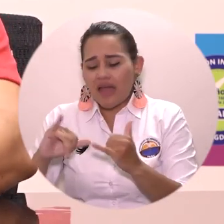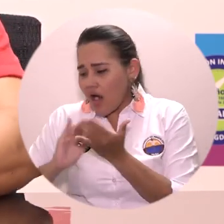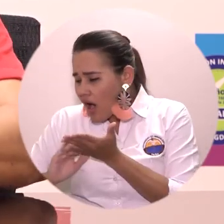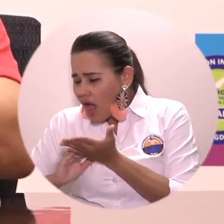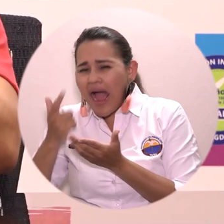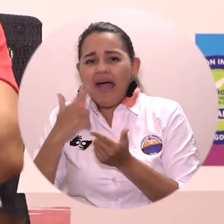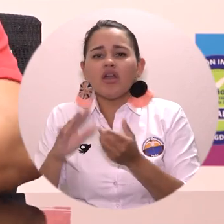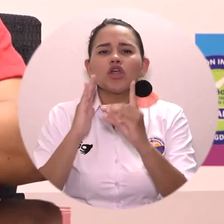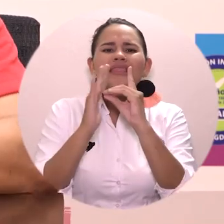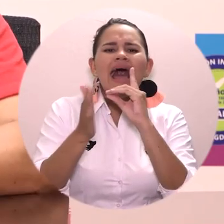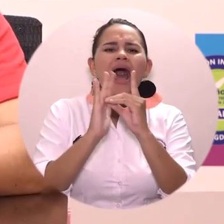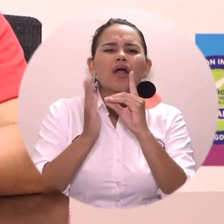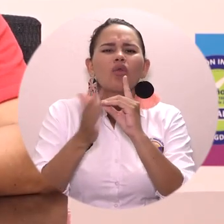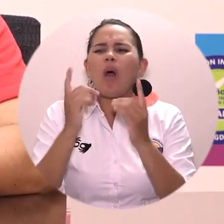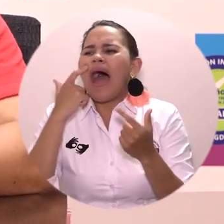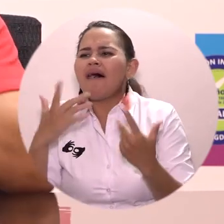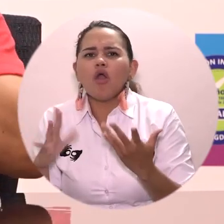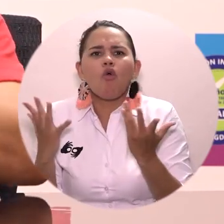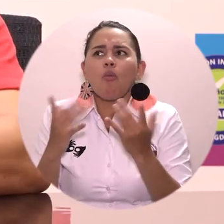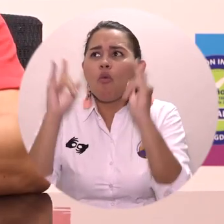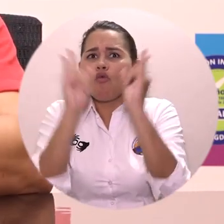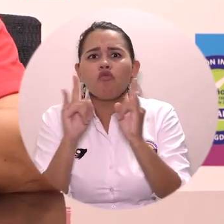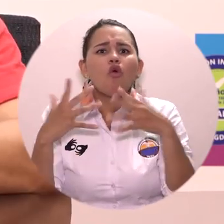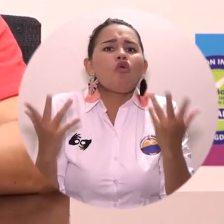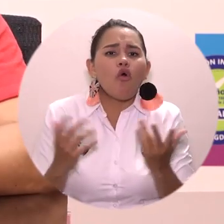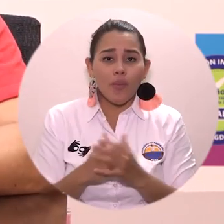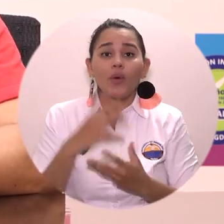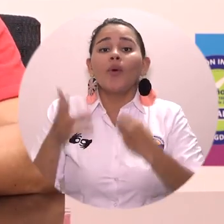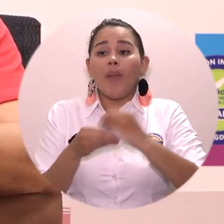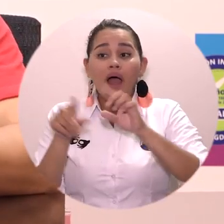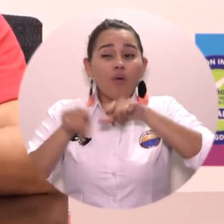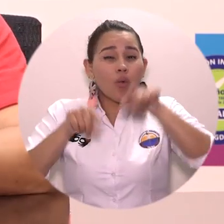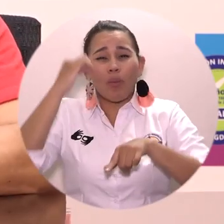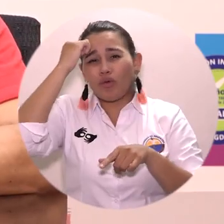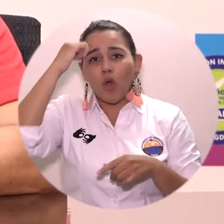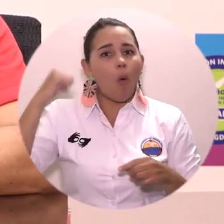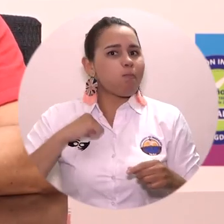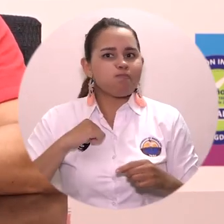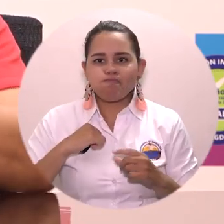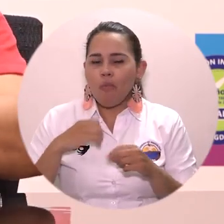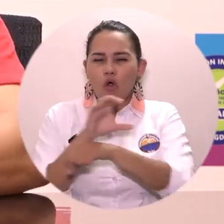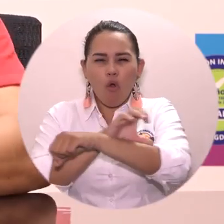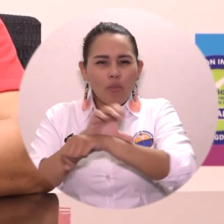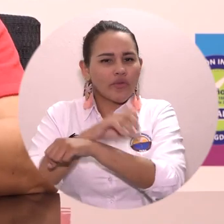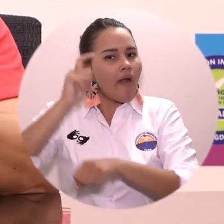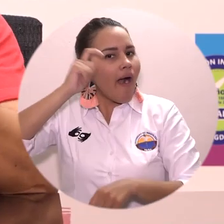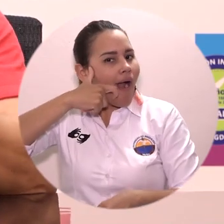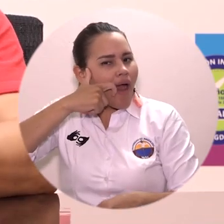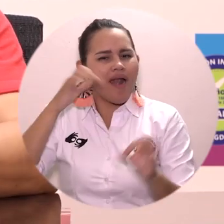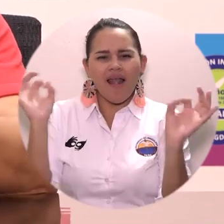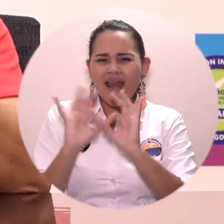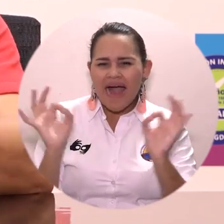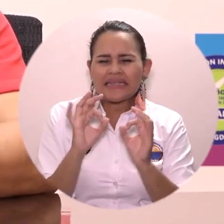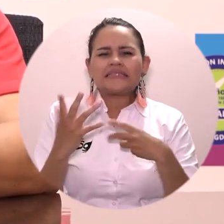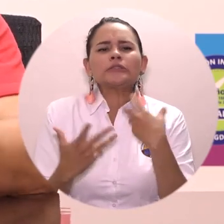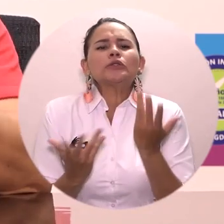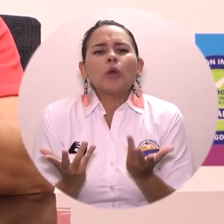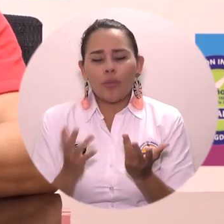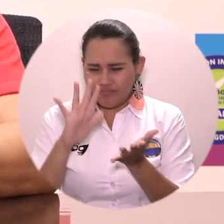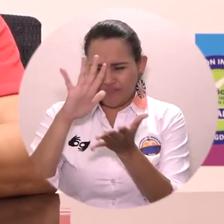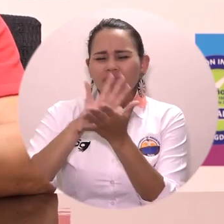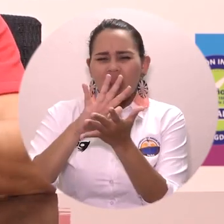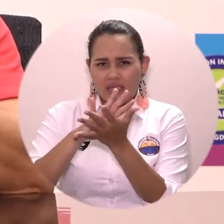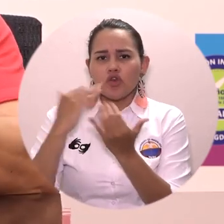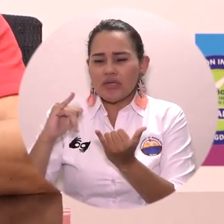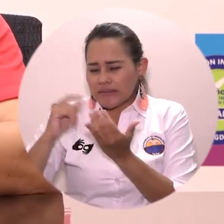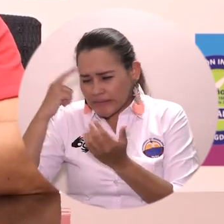paquetes de datos para que puedan tener acceso, cómo le facilitamos a los profesores que no tienen los medios tecnológicos, computadores, diademas, micrófonos